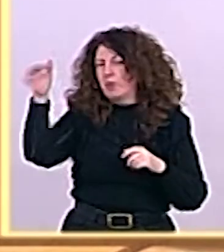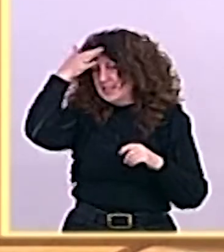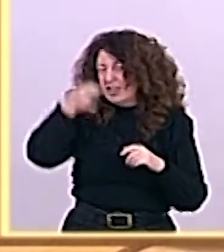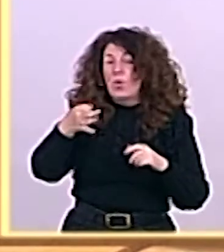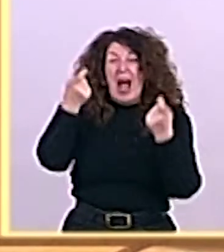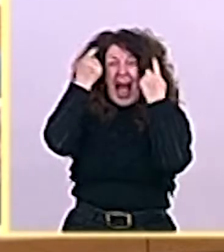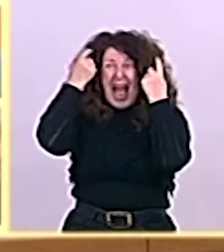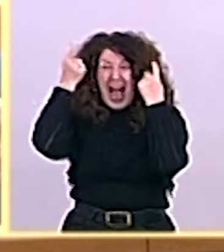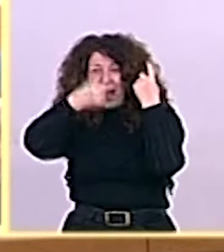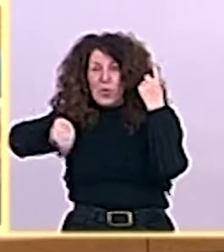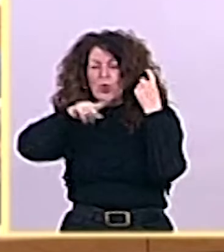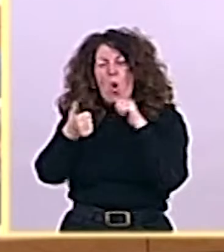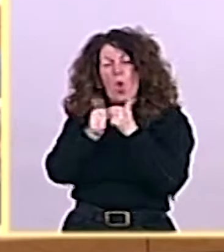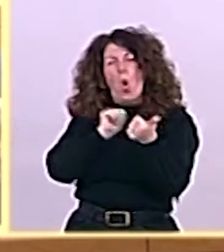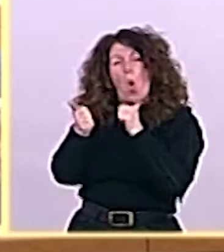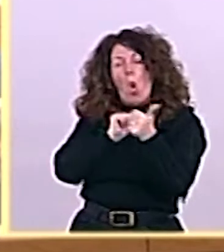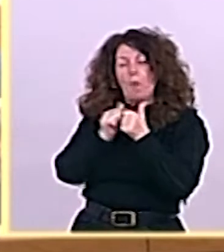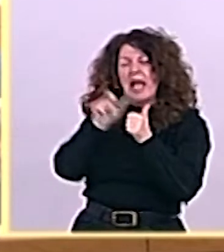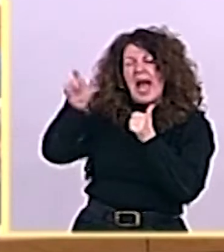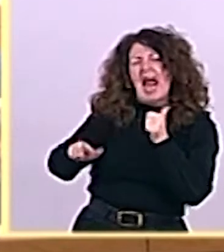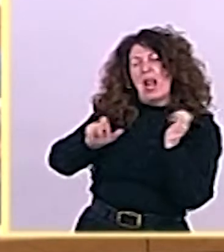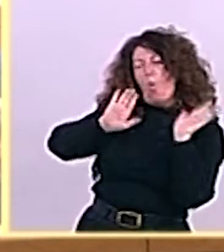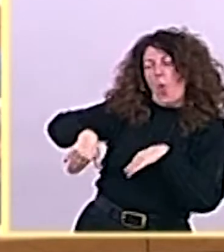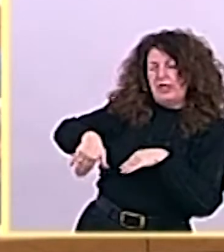Señoría, en el imaginario sanchista,